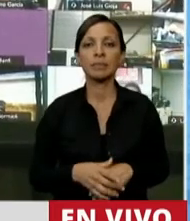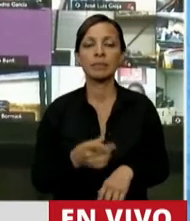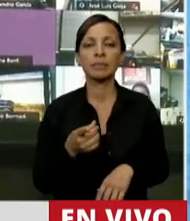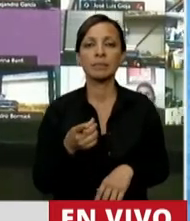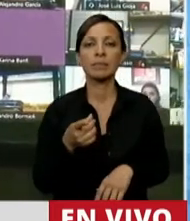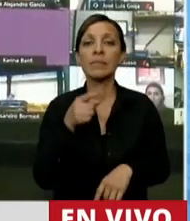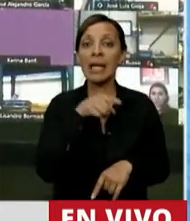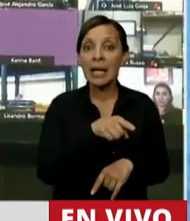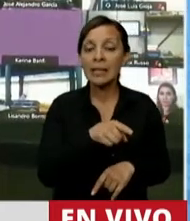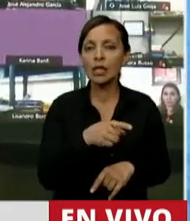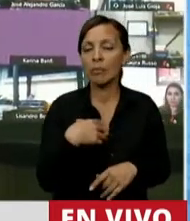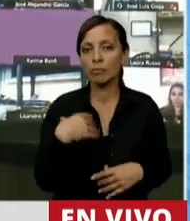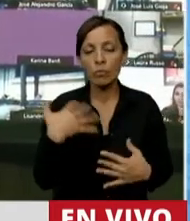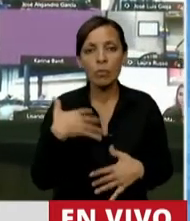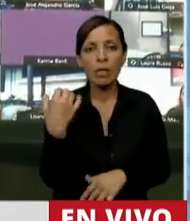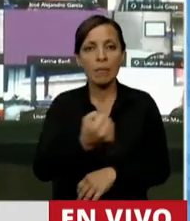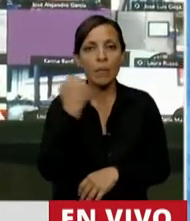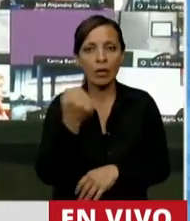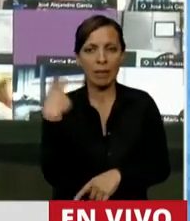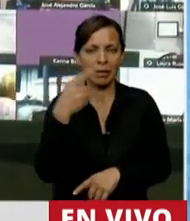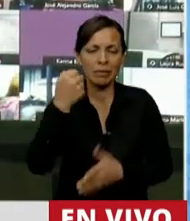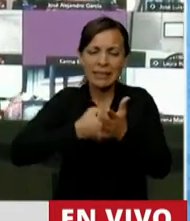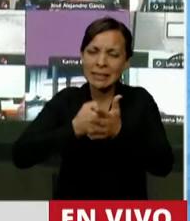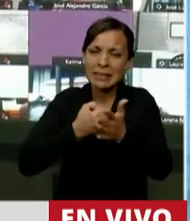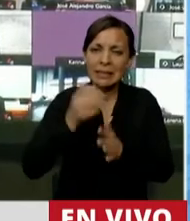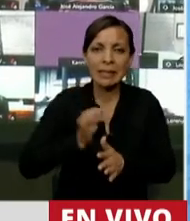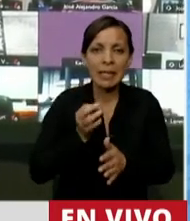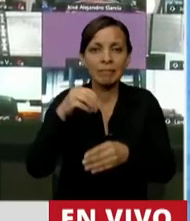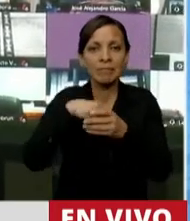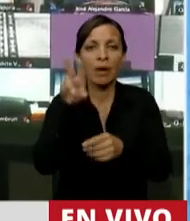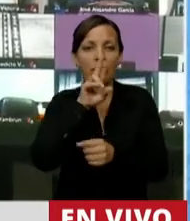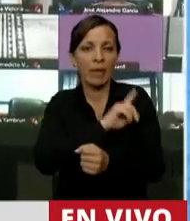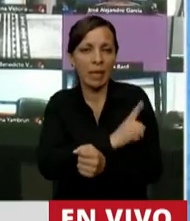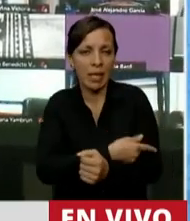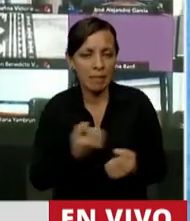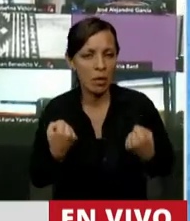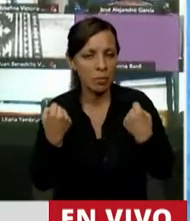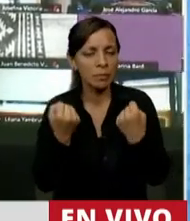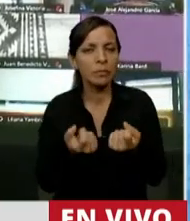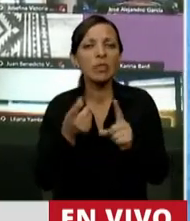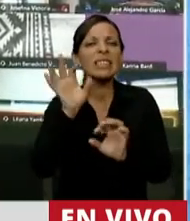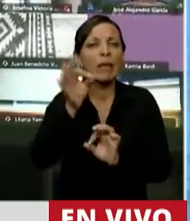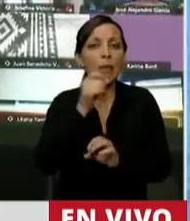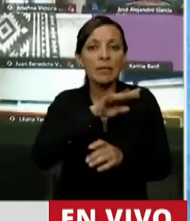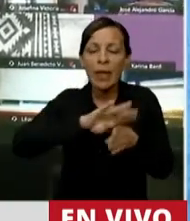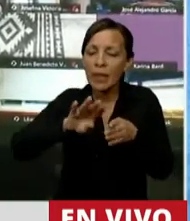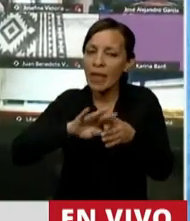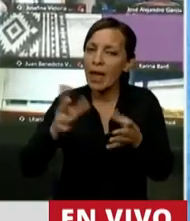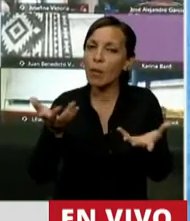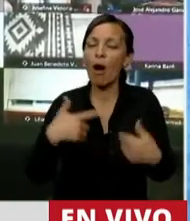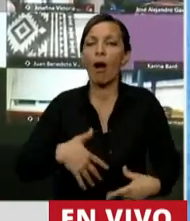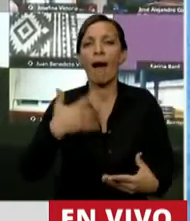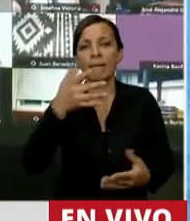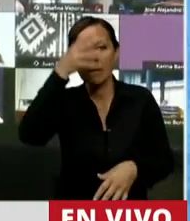que tanto significa para quienes militamos hace tantos años el feminismo y que sabíamos que era una deuda pendiente y hoy se